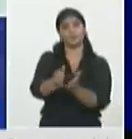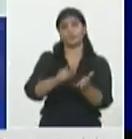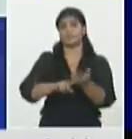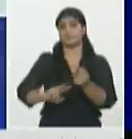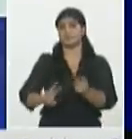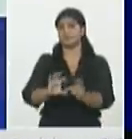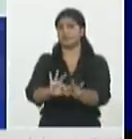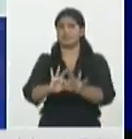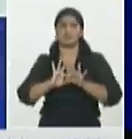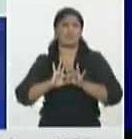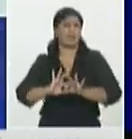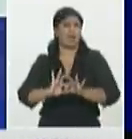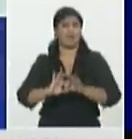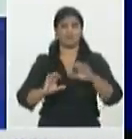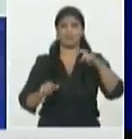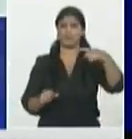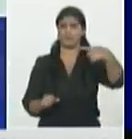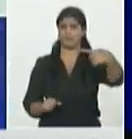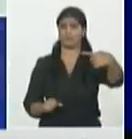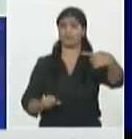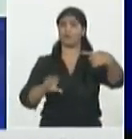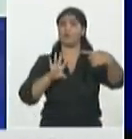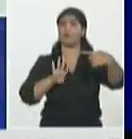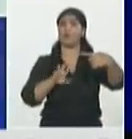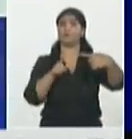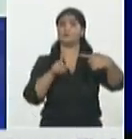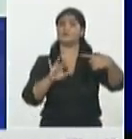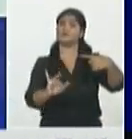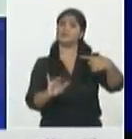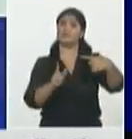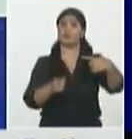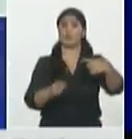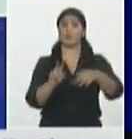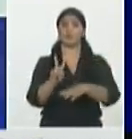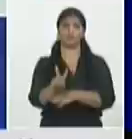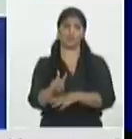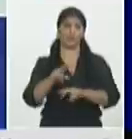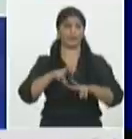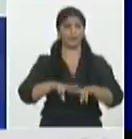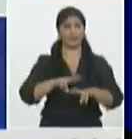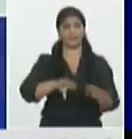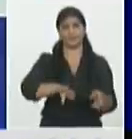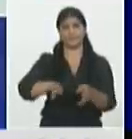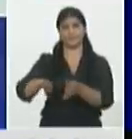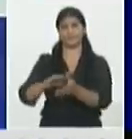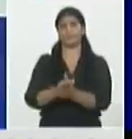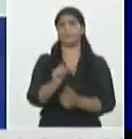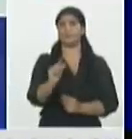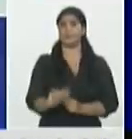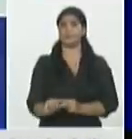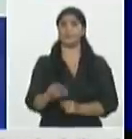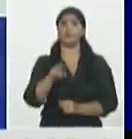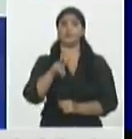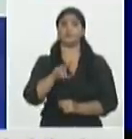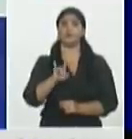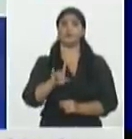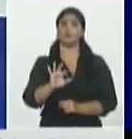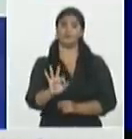incidencia 417,2 Mayabeque 298